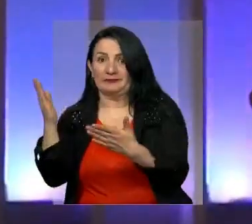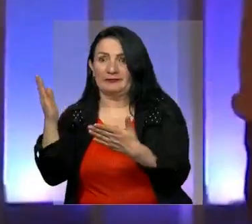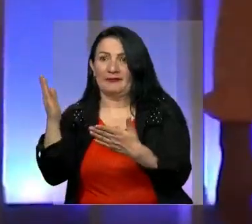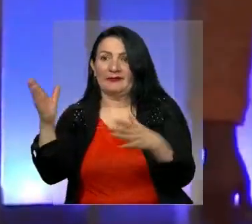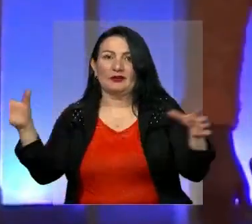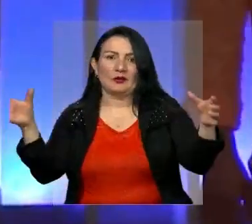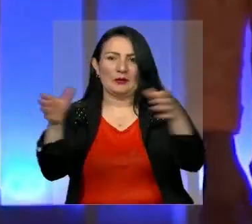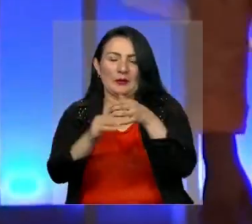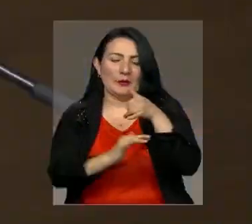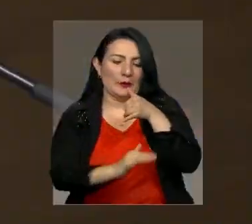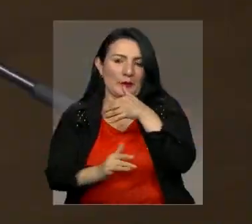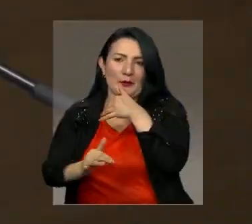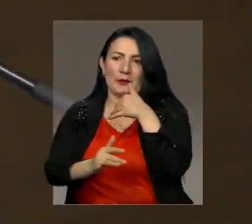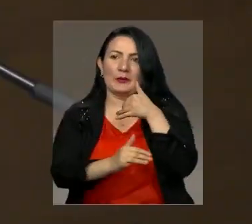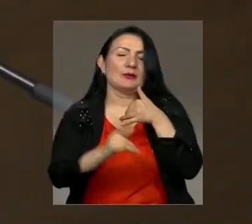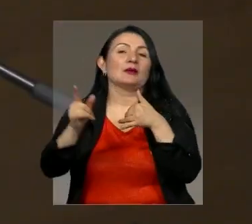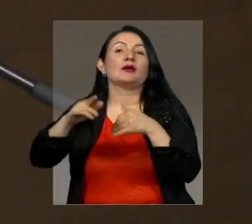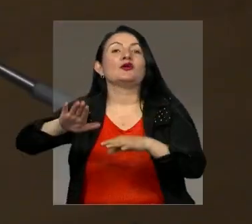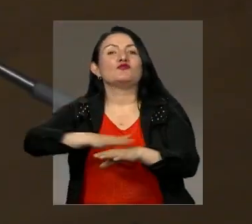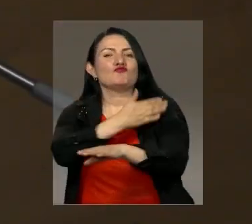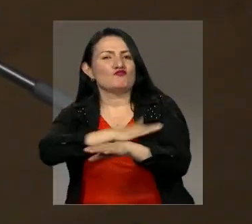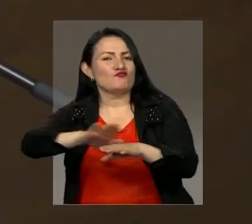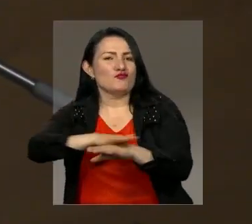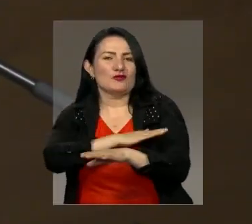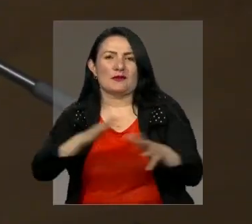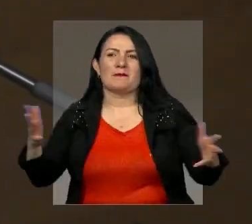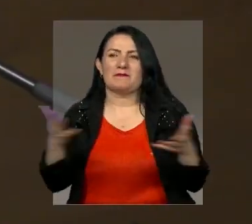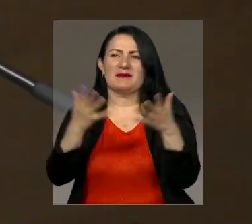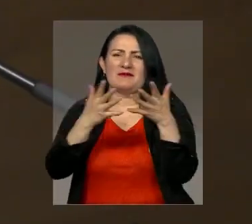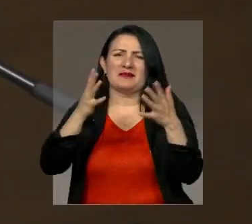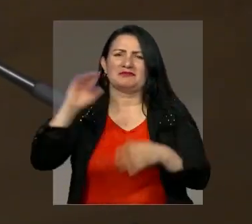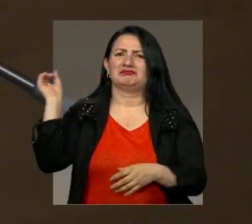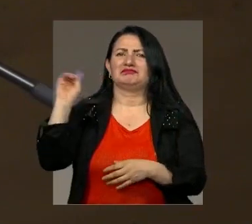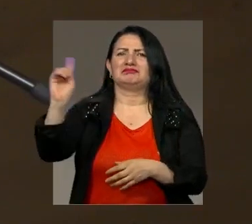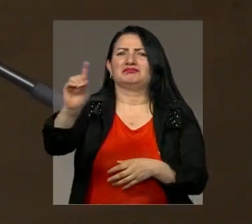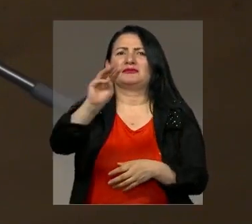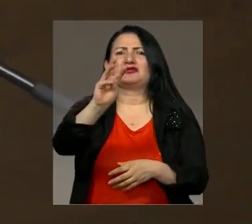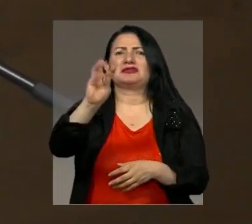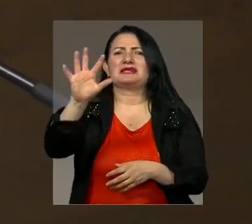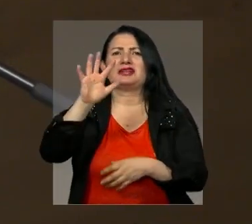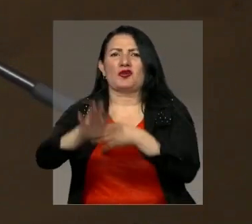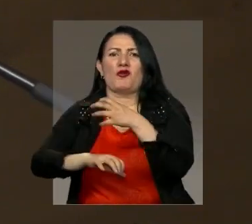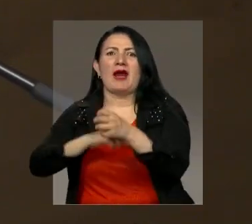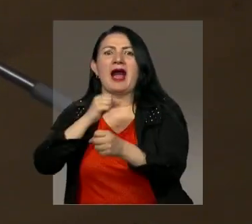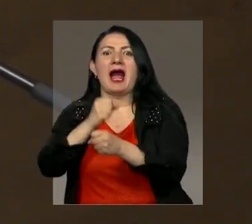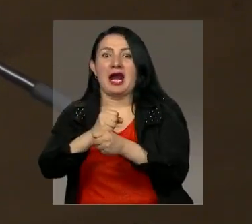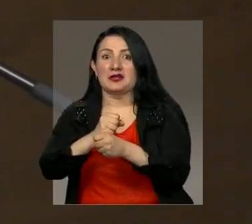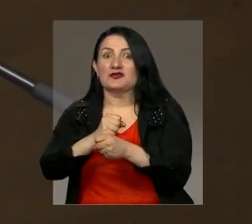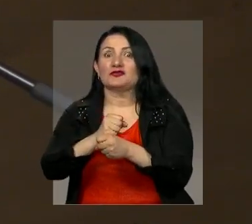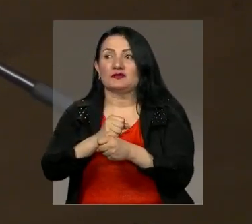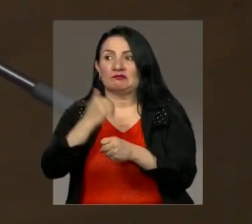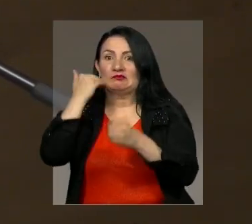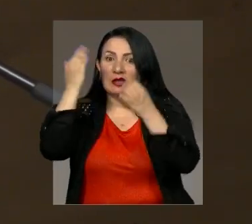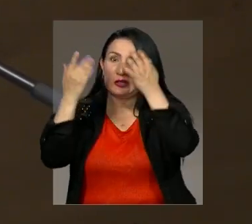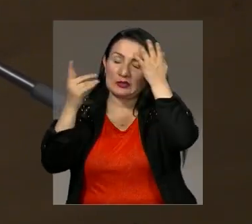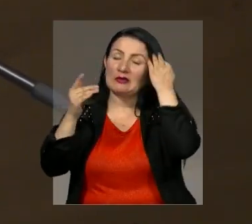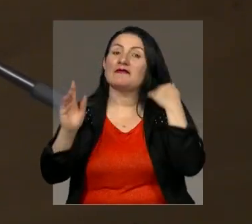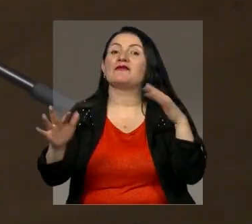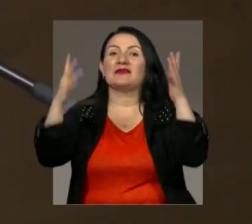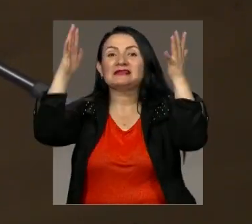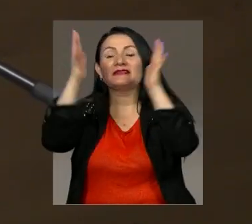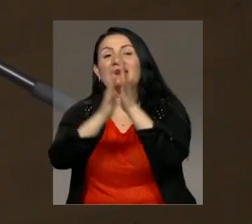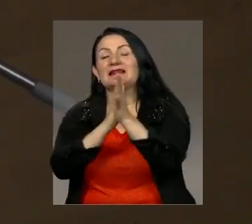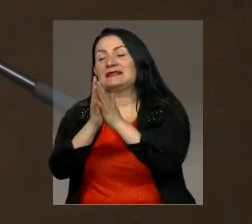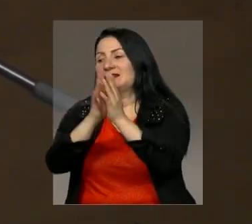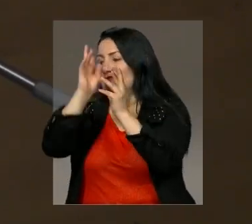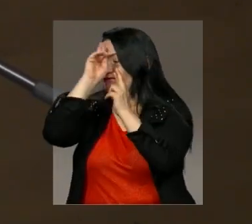de Punta Brava. Es cierto que este es un músico vivo con alrededor de 85 años de edad y por eso en el Festival Centro queremos